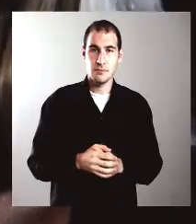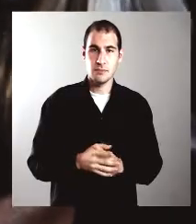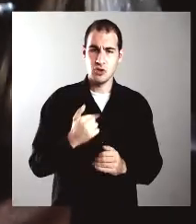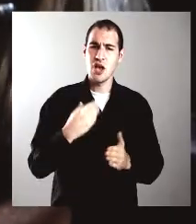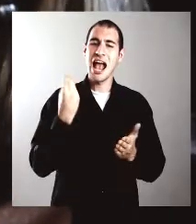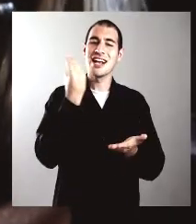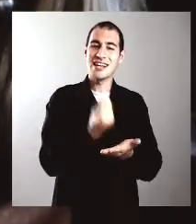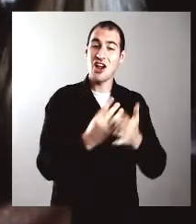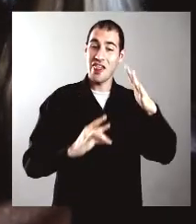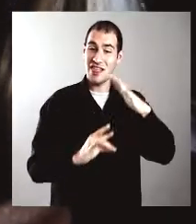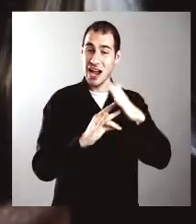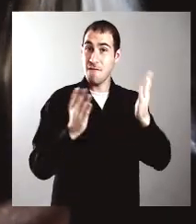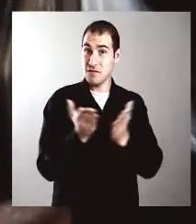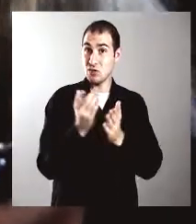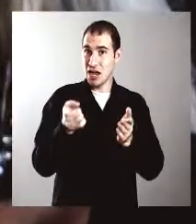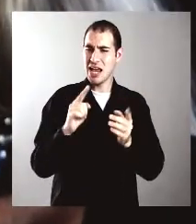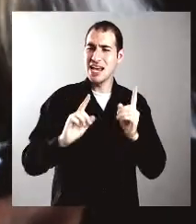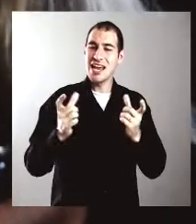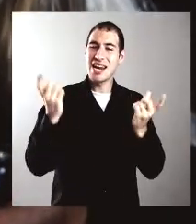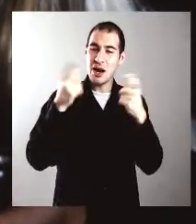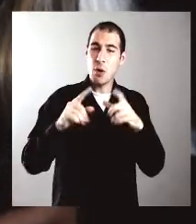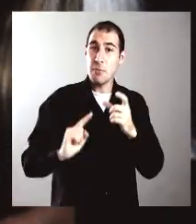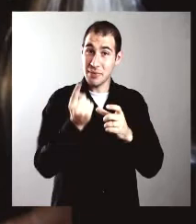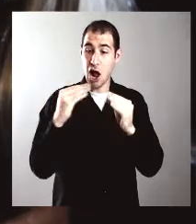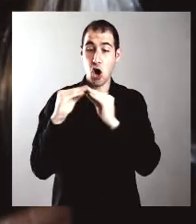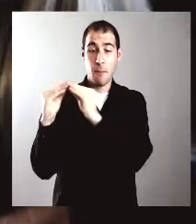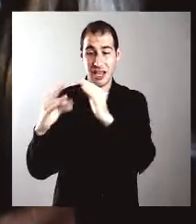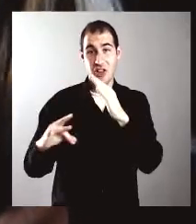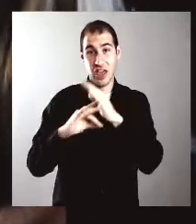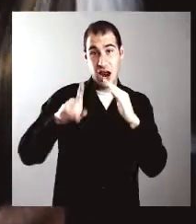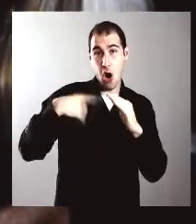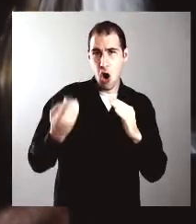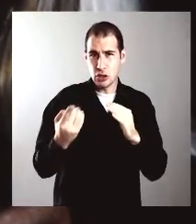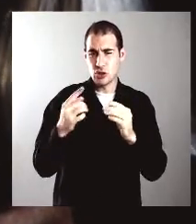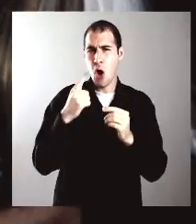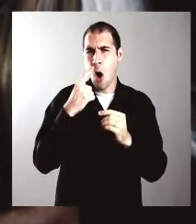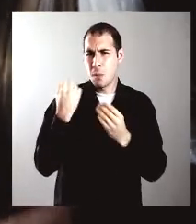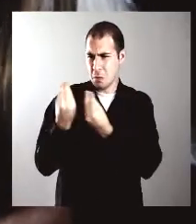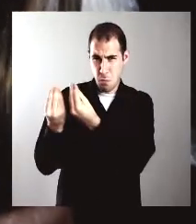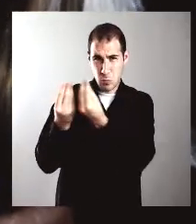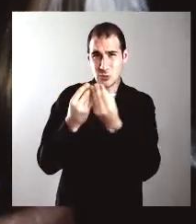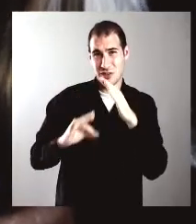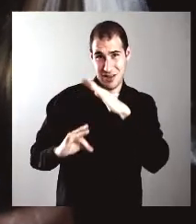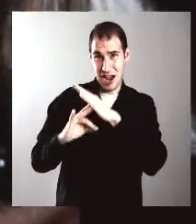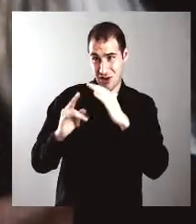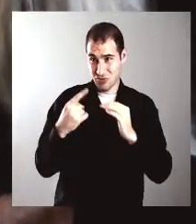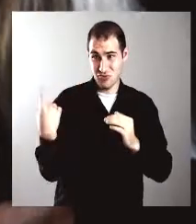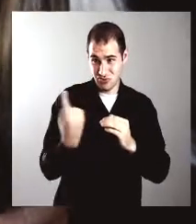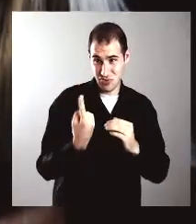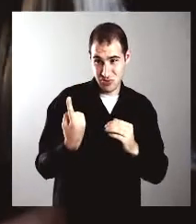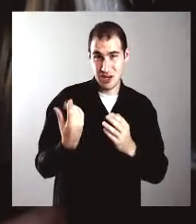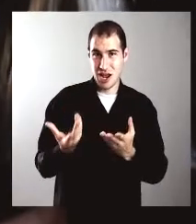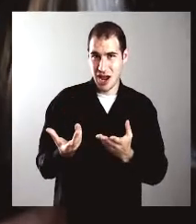asumir el cargo de decana y en una primera reunión con mis colegas decanos, un